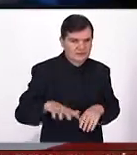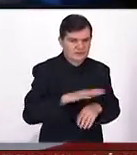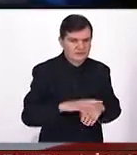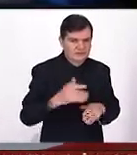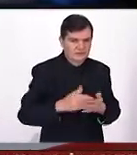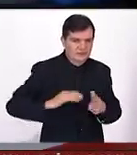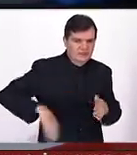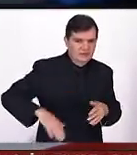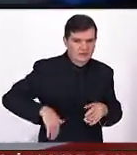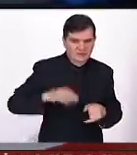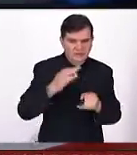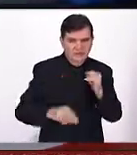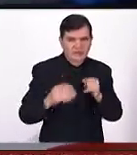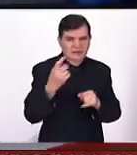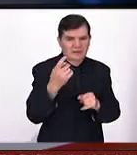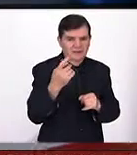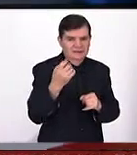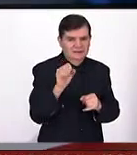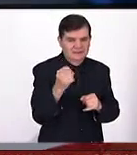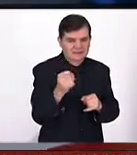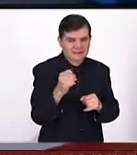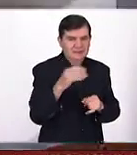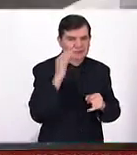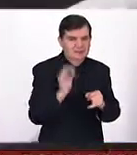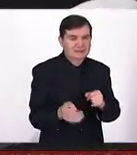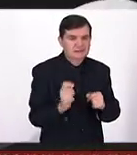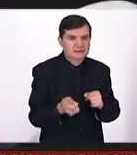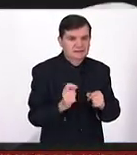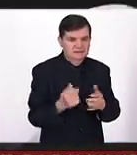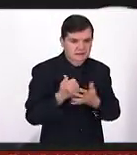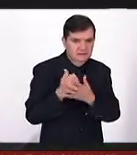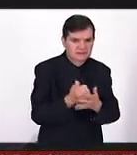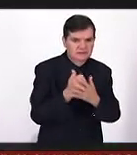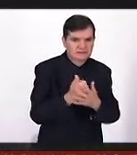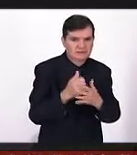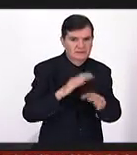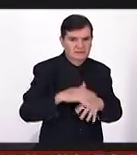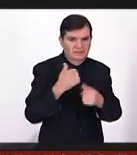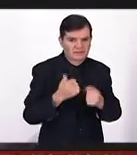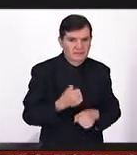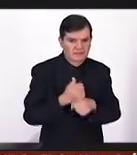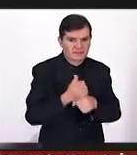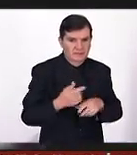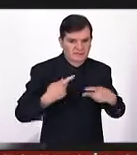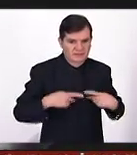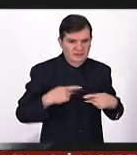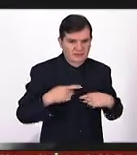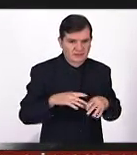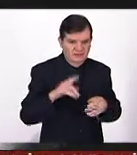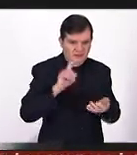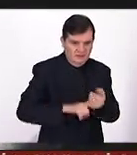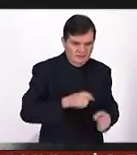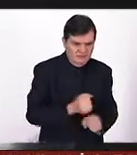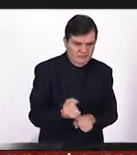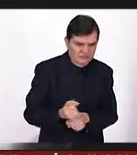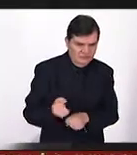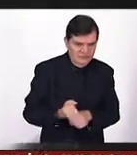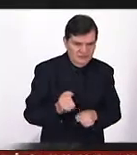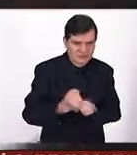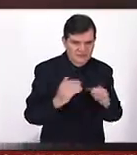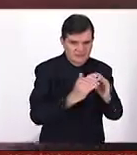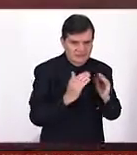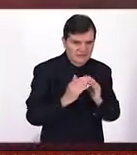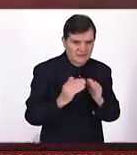desde los últimos días de septiembre y tiene como fin ayudar a víctimas de abuso intrafamiliar. Daniel